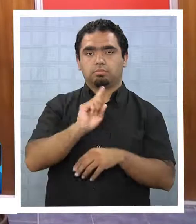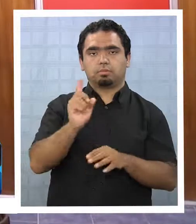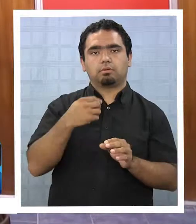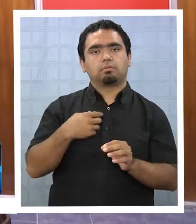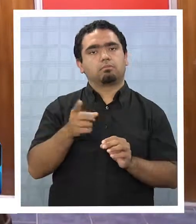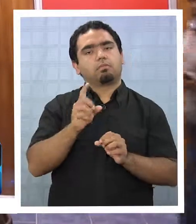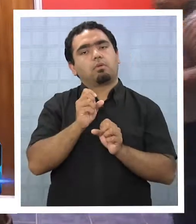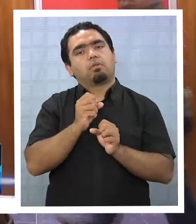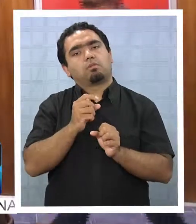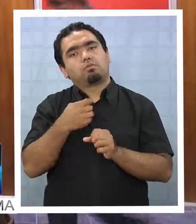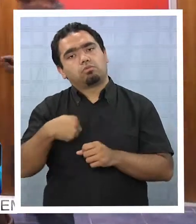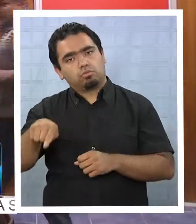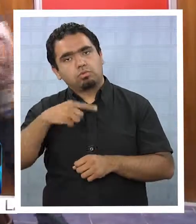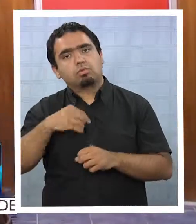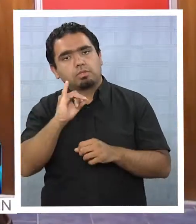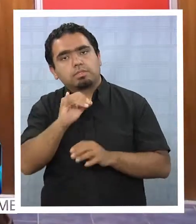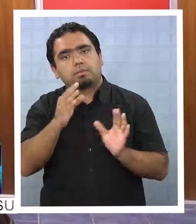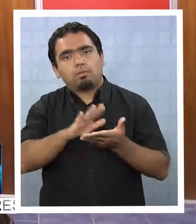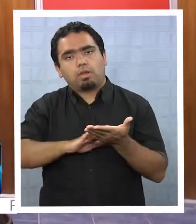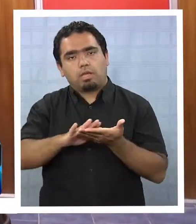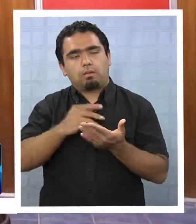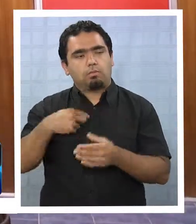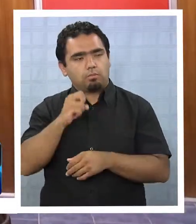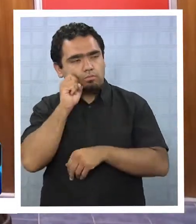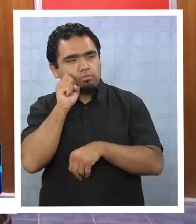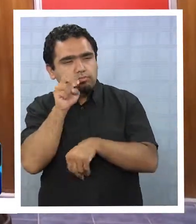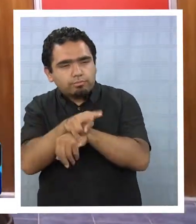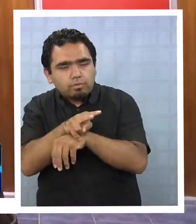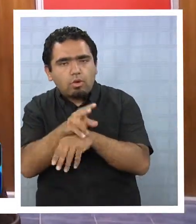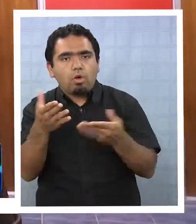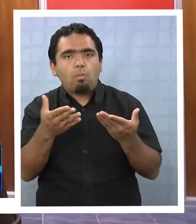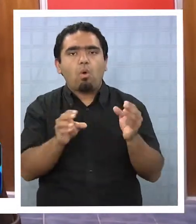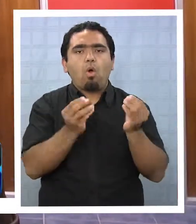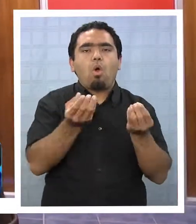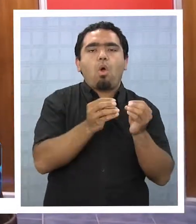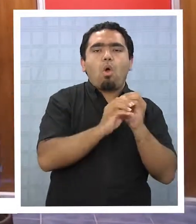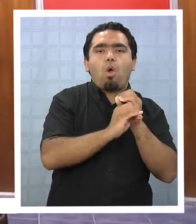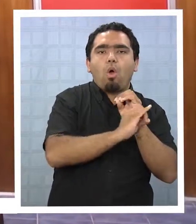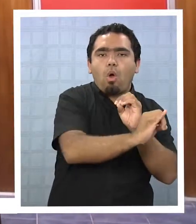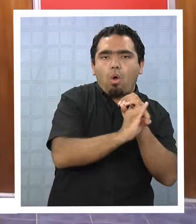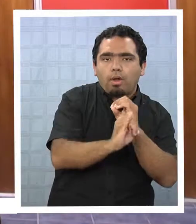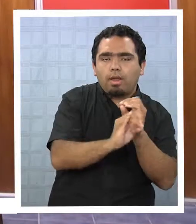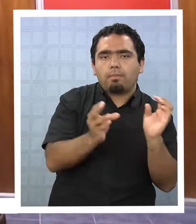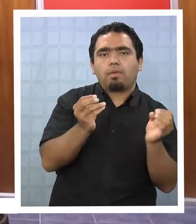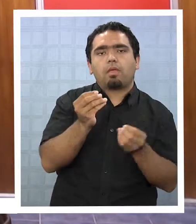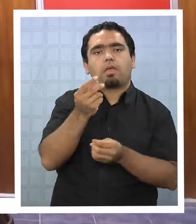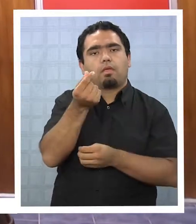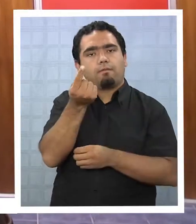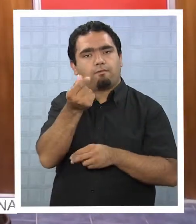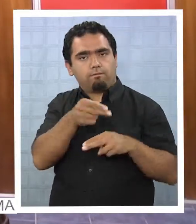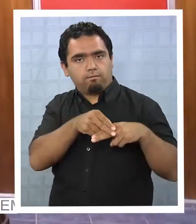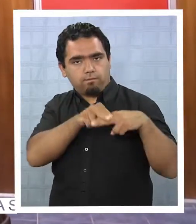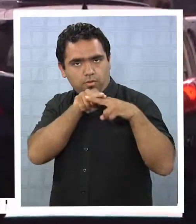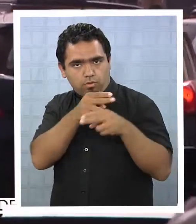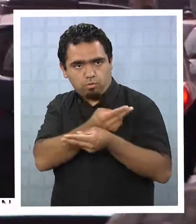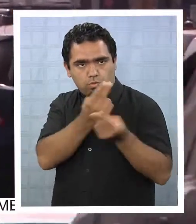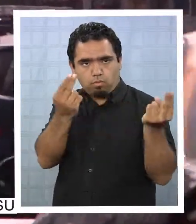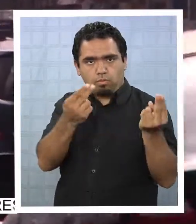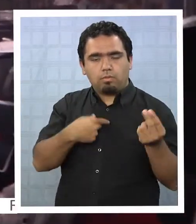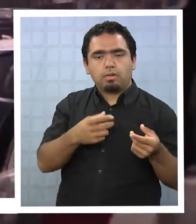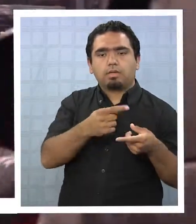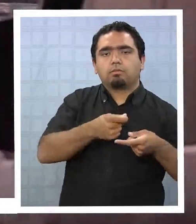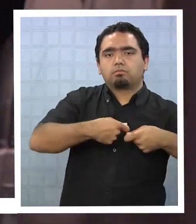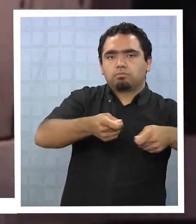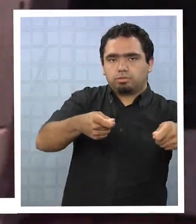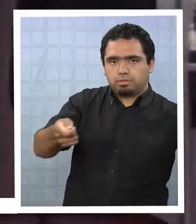observar qué medidas en resguardo de la protección a través de UNEMI y vía fondos públicos que tienen que ver con las medidas de seguridad han sido